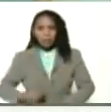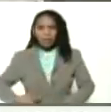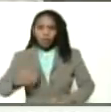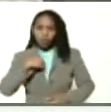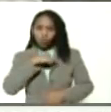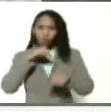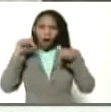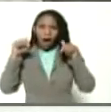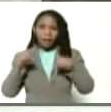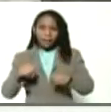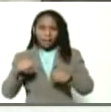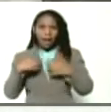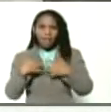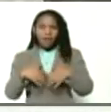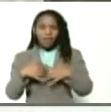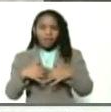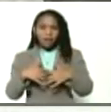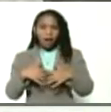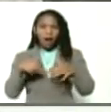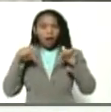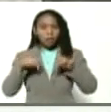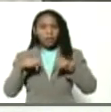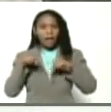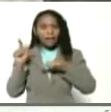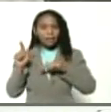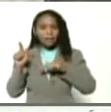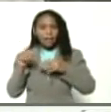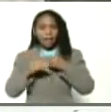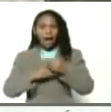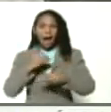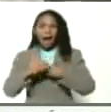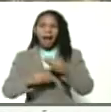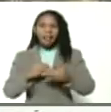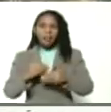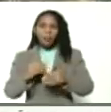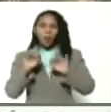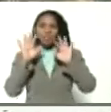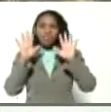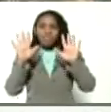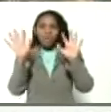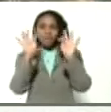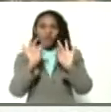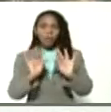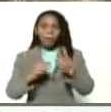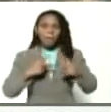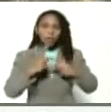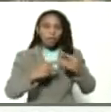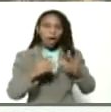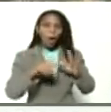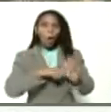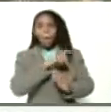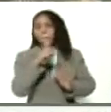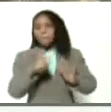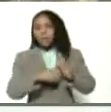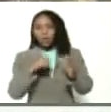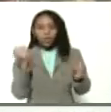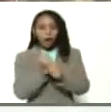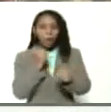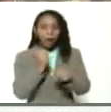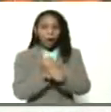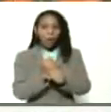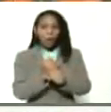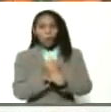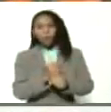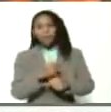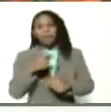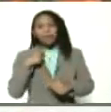en la planta Inica una planta que está conformada por 10 líneas de producción totalmente operativas y una planta de inyección